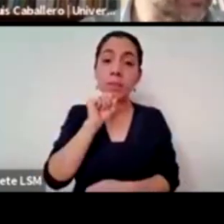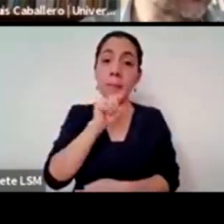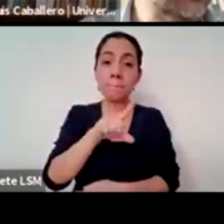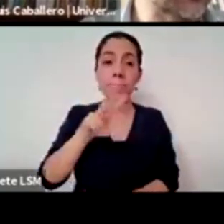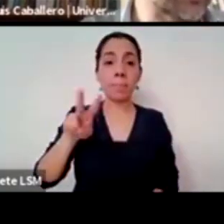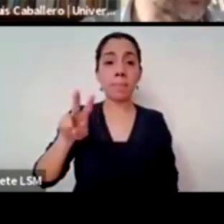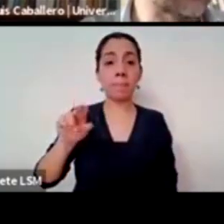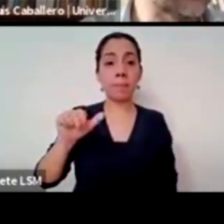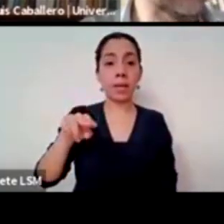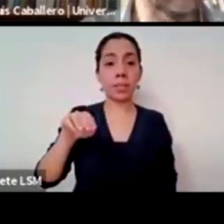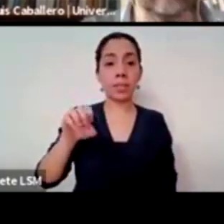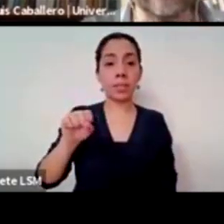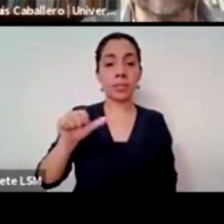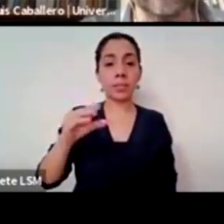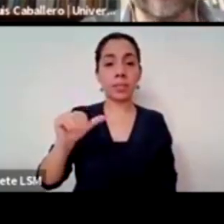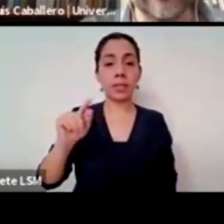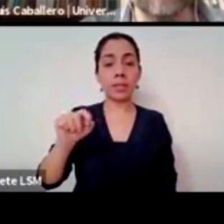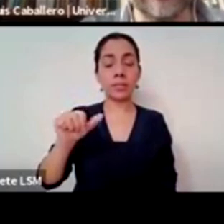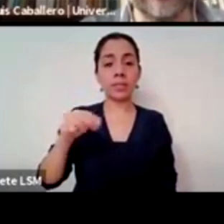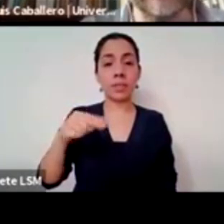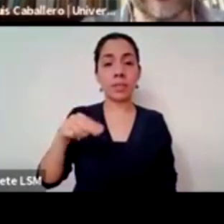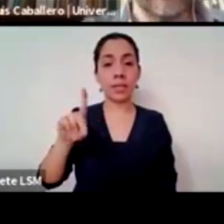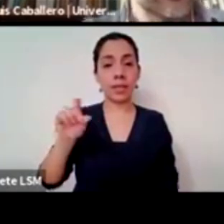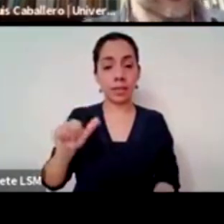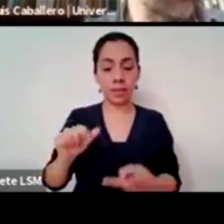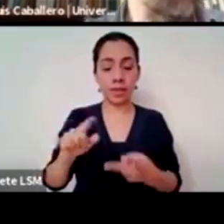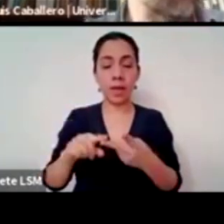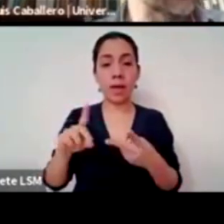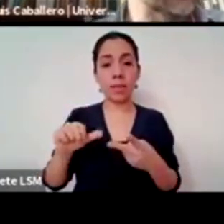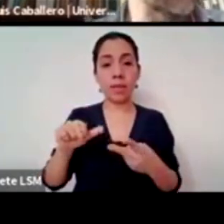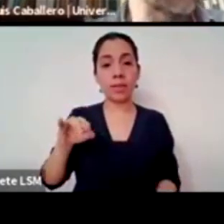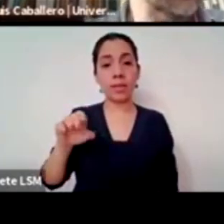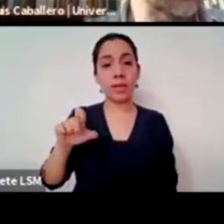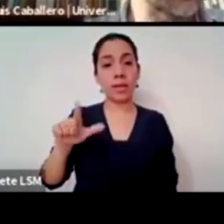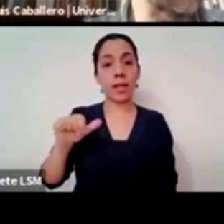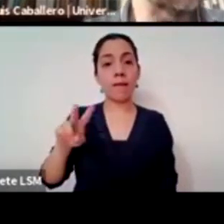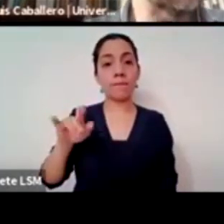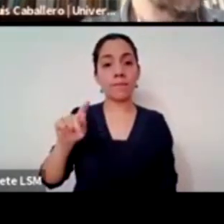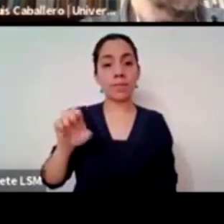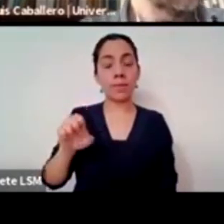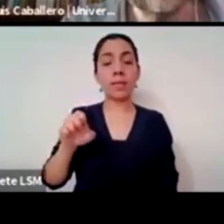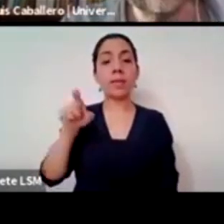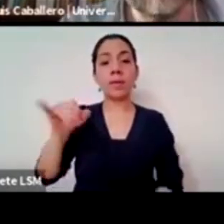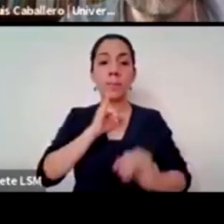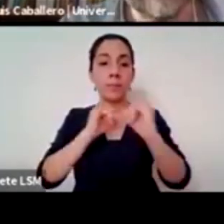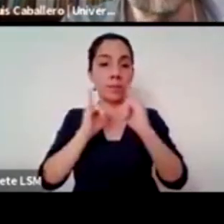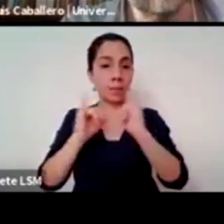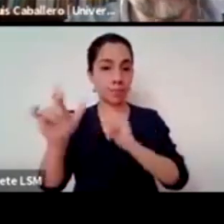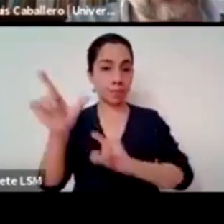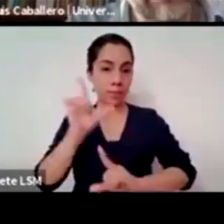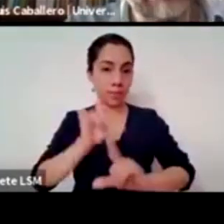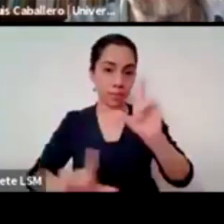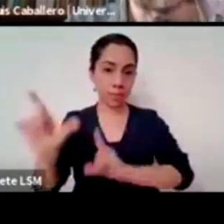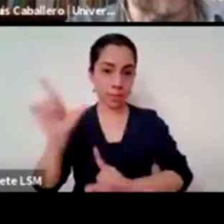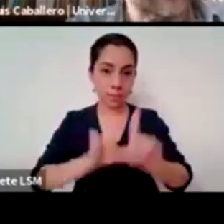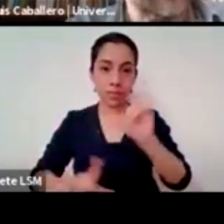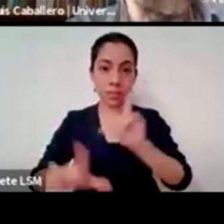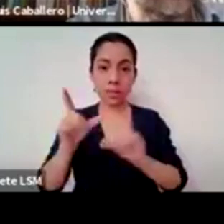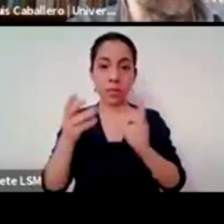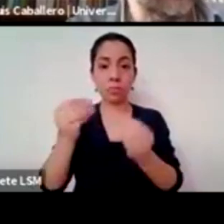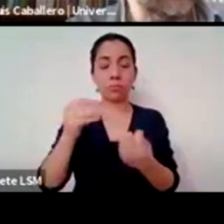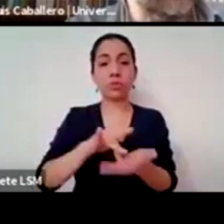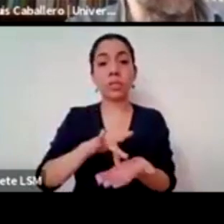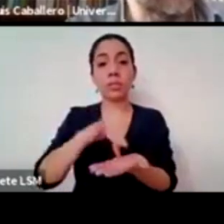Daniela Vita Hernández que son nuestras intérpretes en lenguas de señas mexicanas muchas gracias también yo en nombre